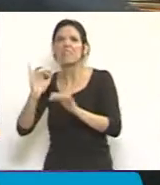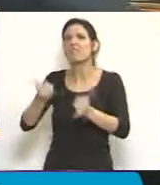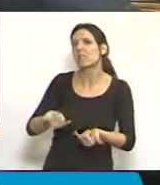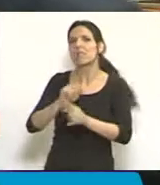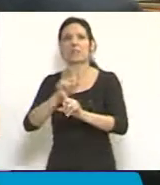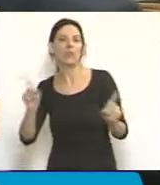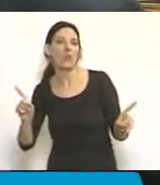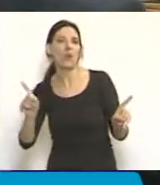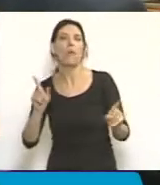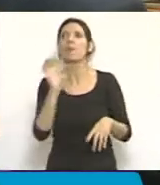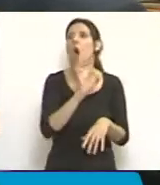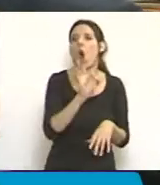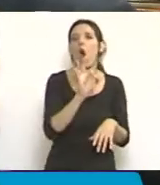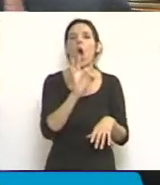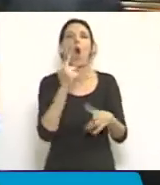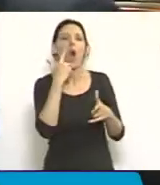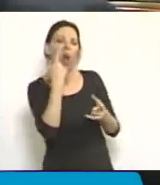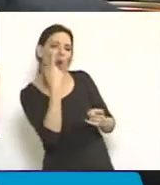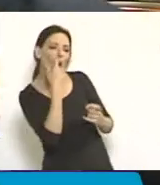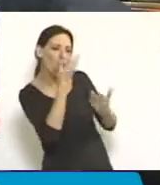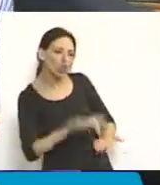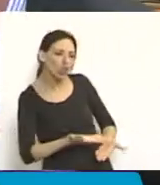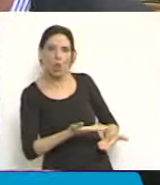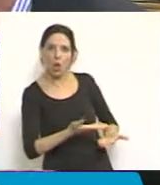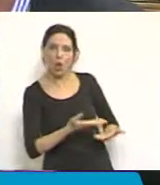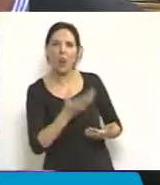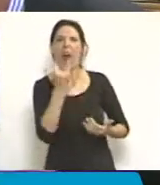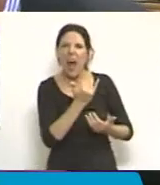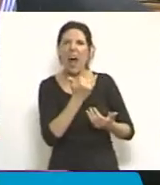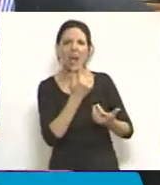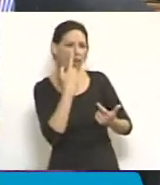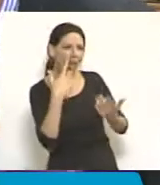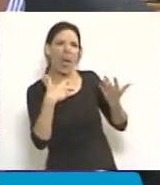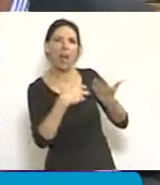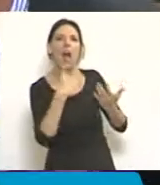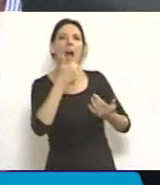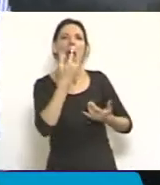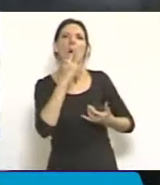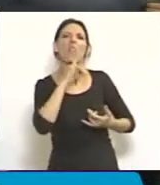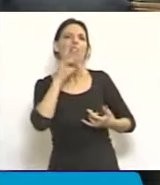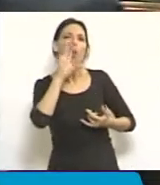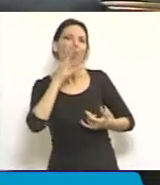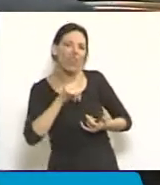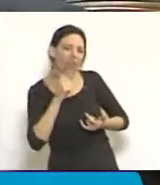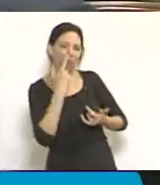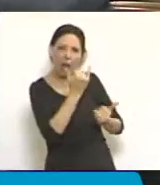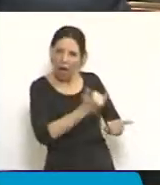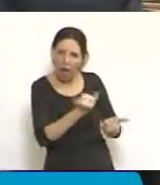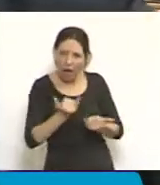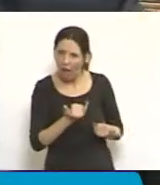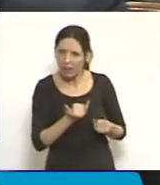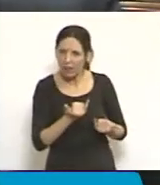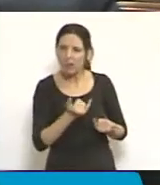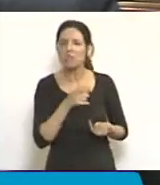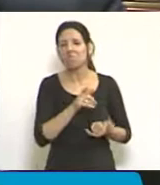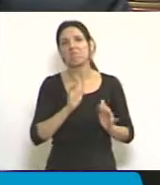algún mecanismo de auditoría pública? ¿Existirá una auditoría en el Ministerio Público Fiscal? Todos estos institutos existen